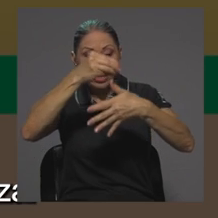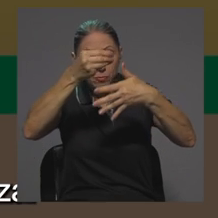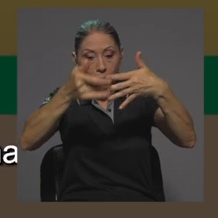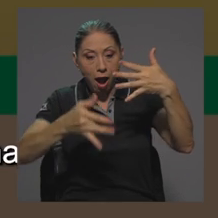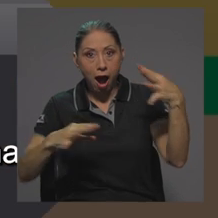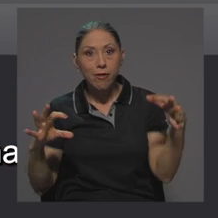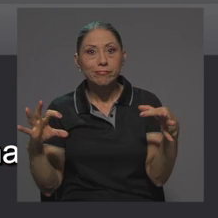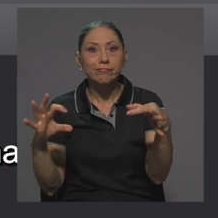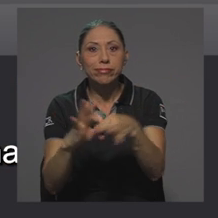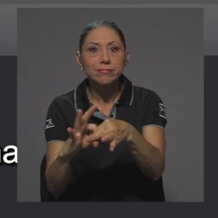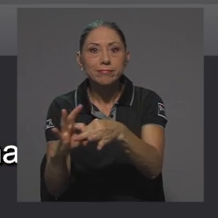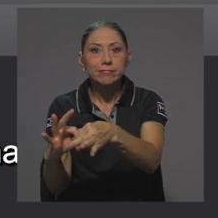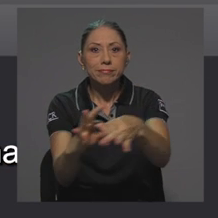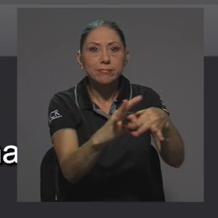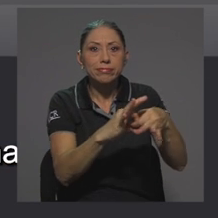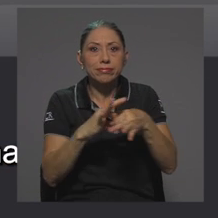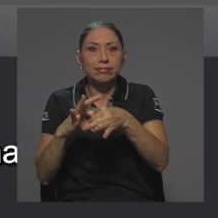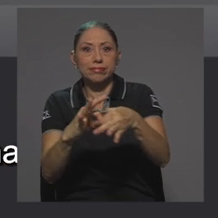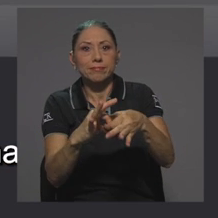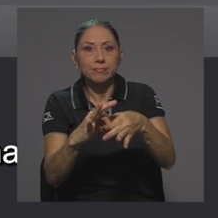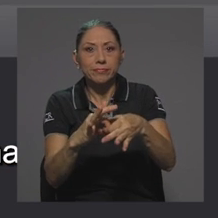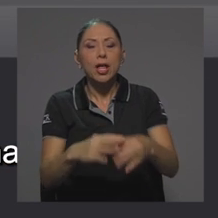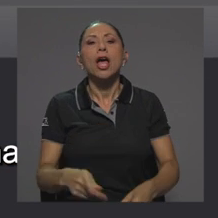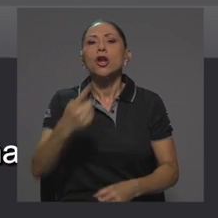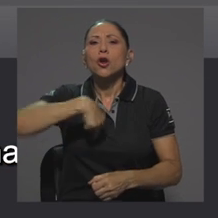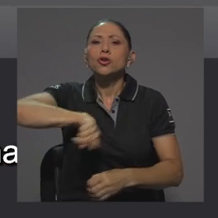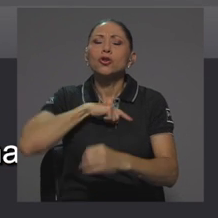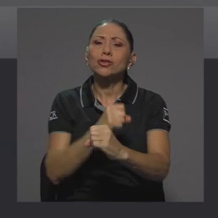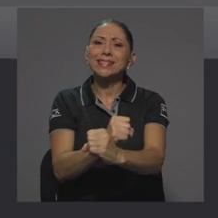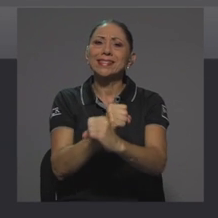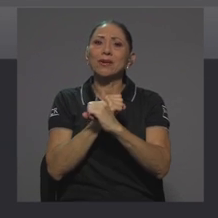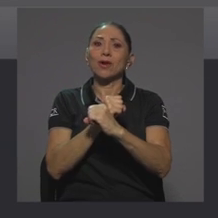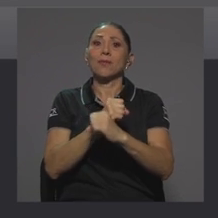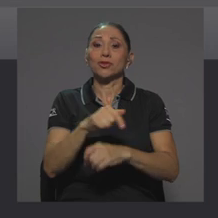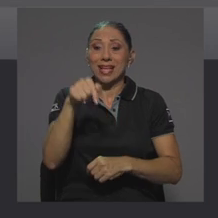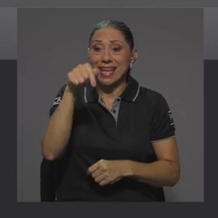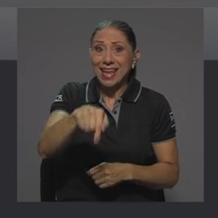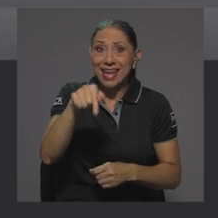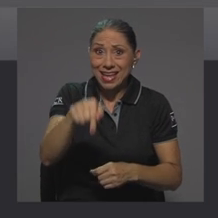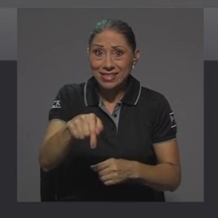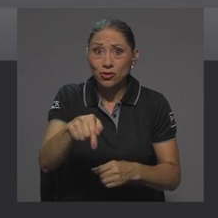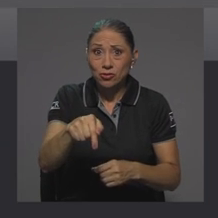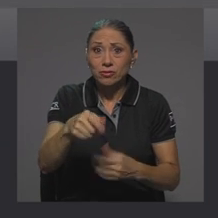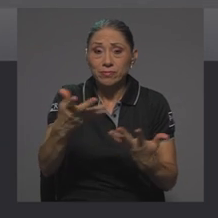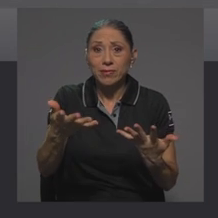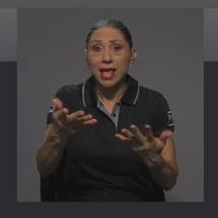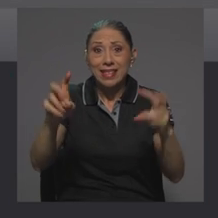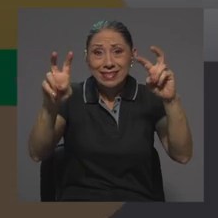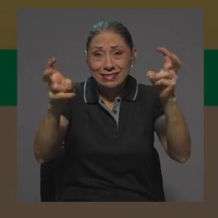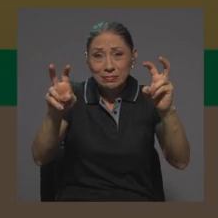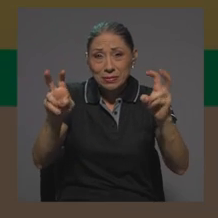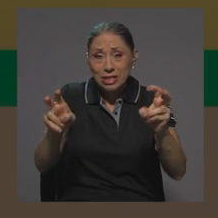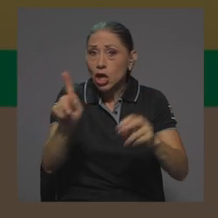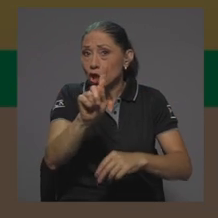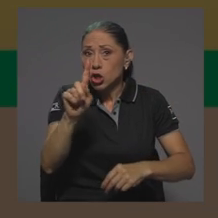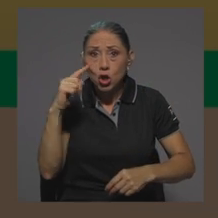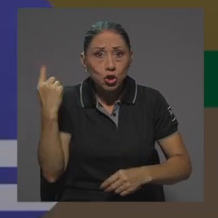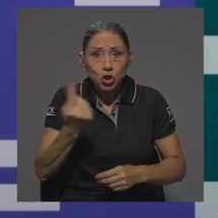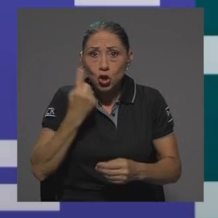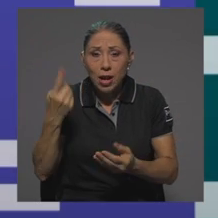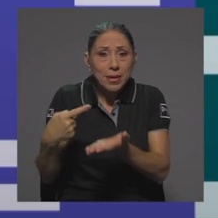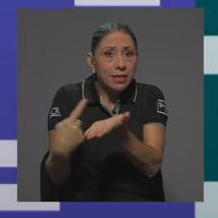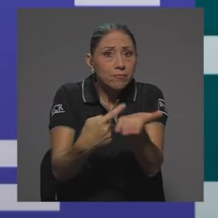Garantizamos que estos espacios no serán tratados únicamente por